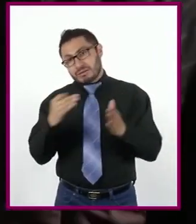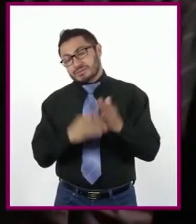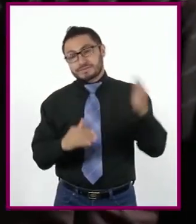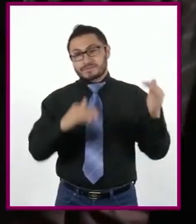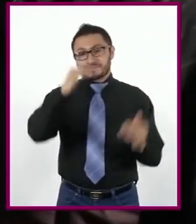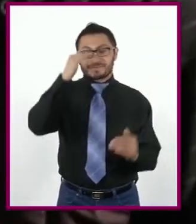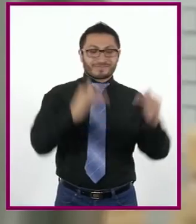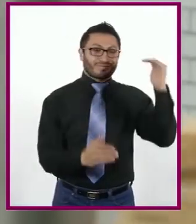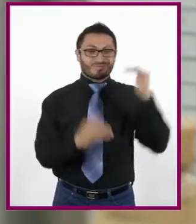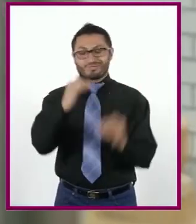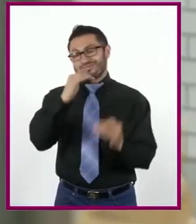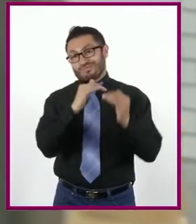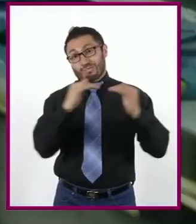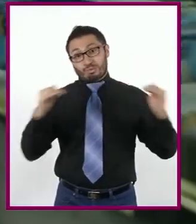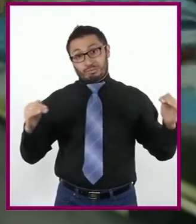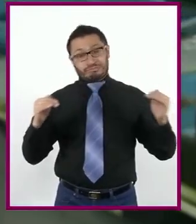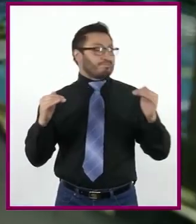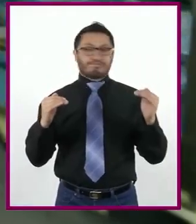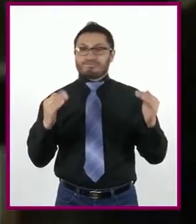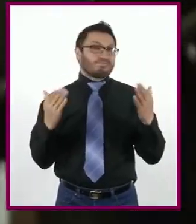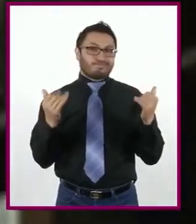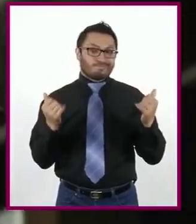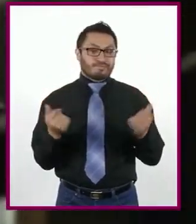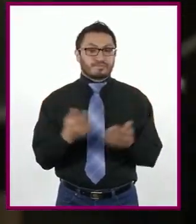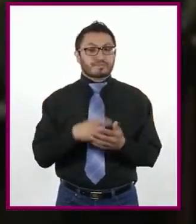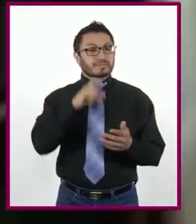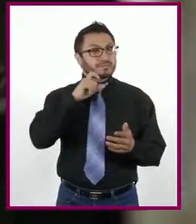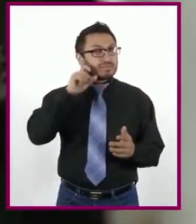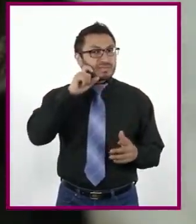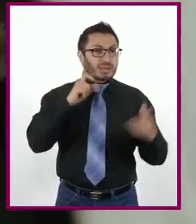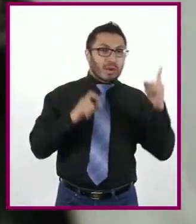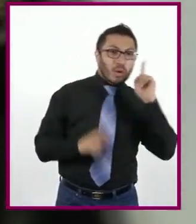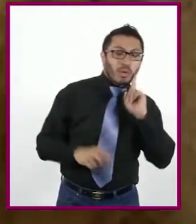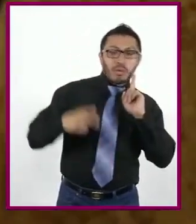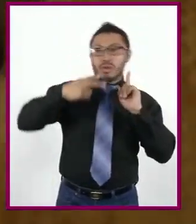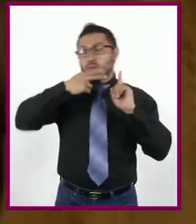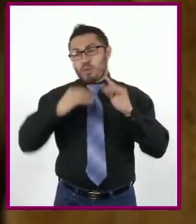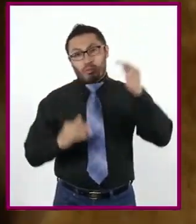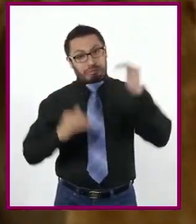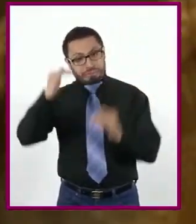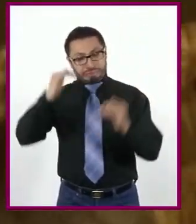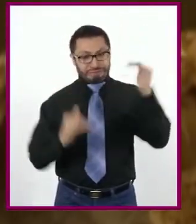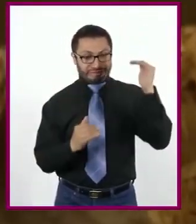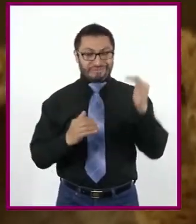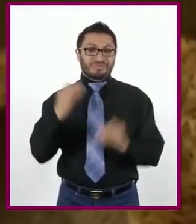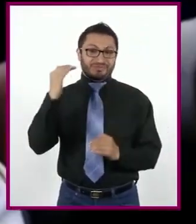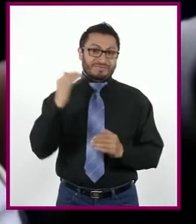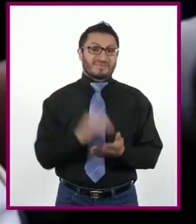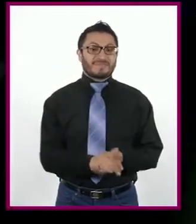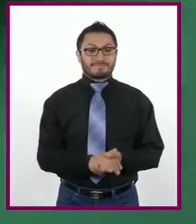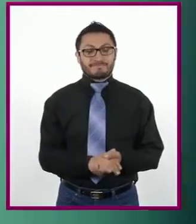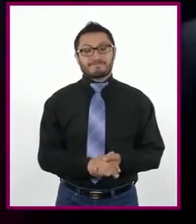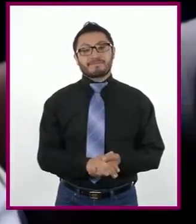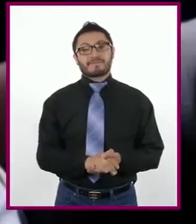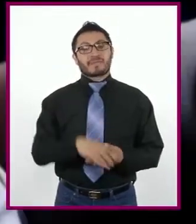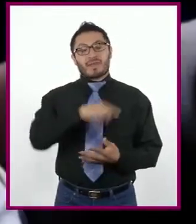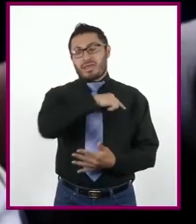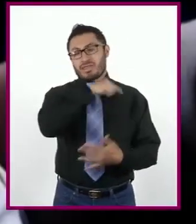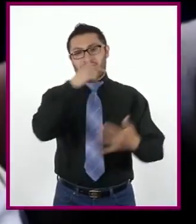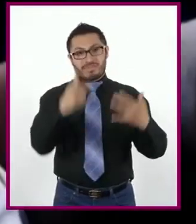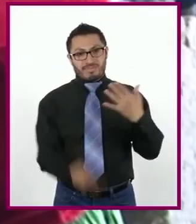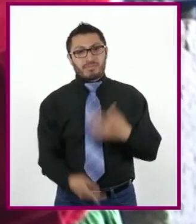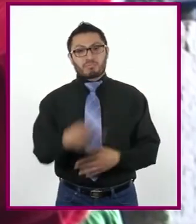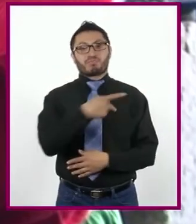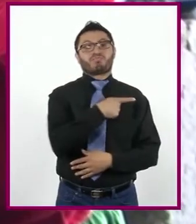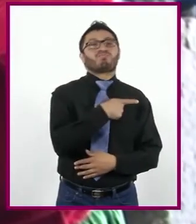género y que las grandes empresas transnacionales dominan los mercados nacionales. Todo esto genera